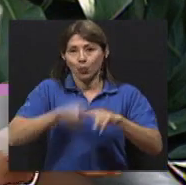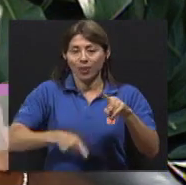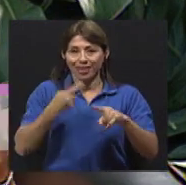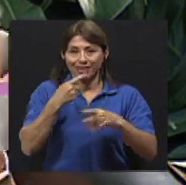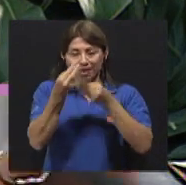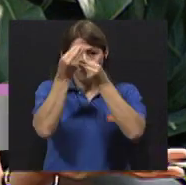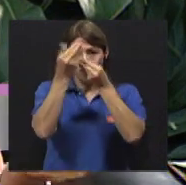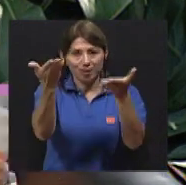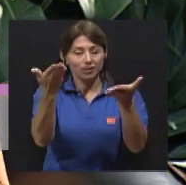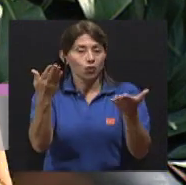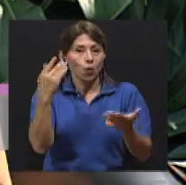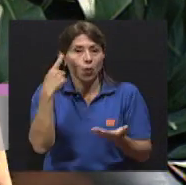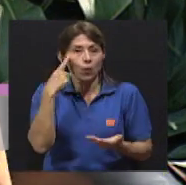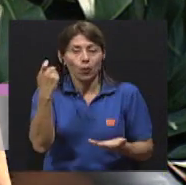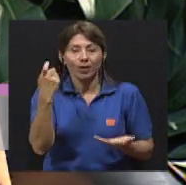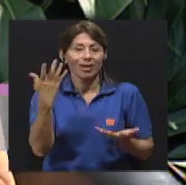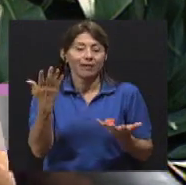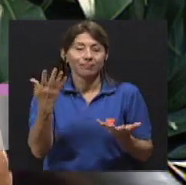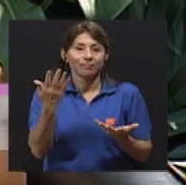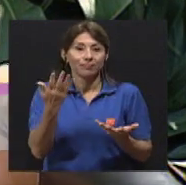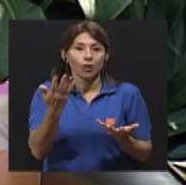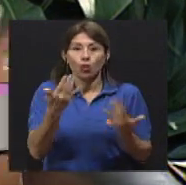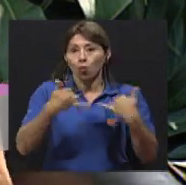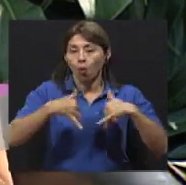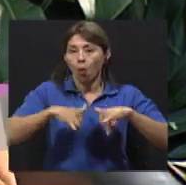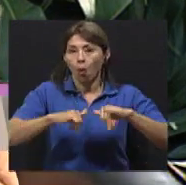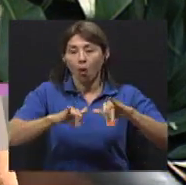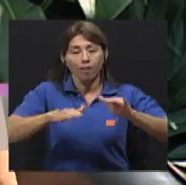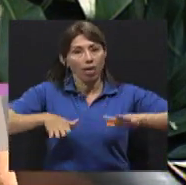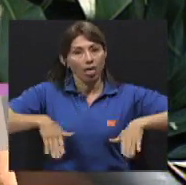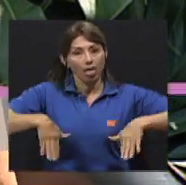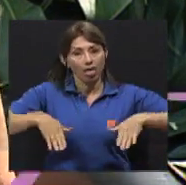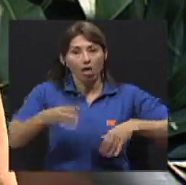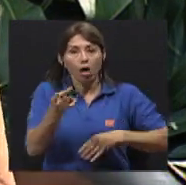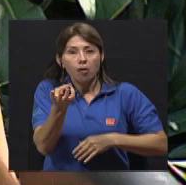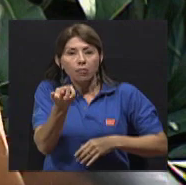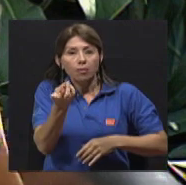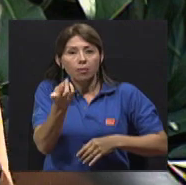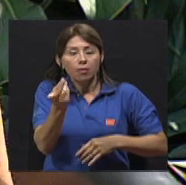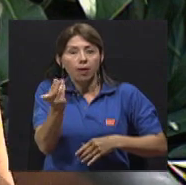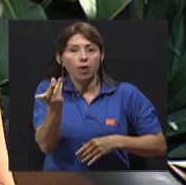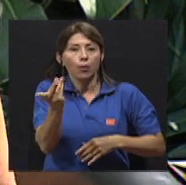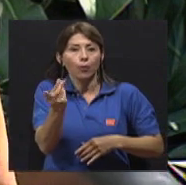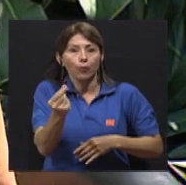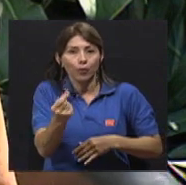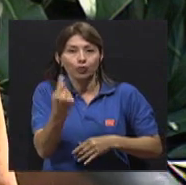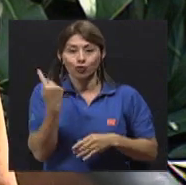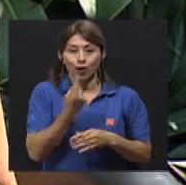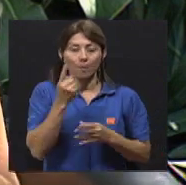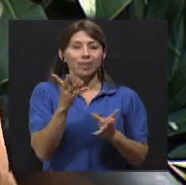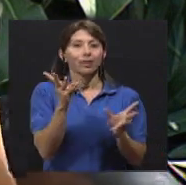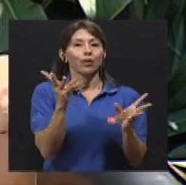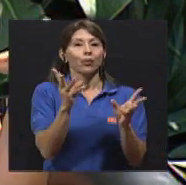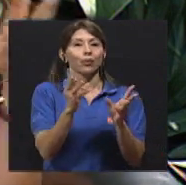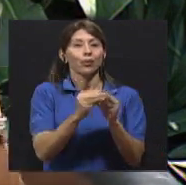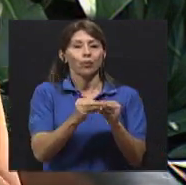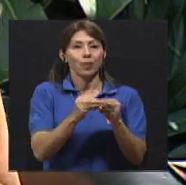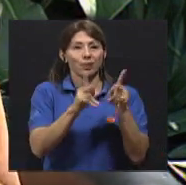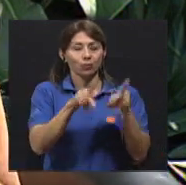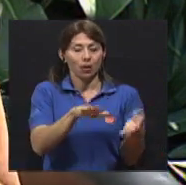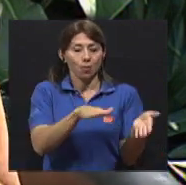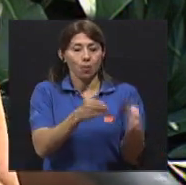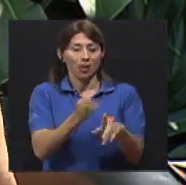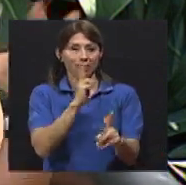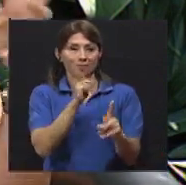por lo que te comento, ¿verdad? Que hay que, de alguna forma, en algún momento hacer el esfuerzo, ¿verdad? De tratar de